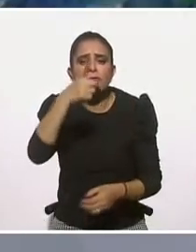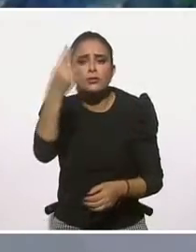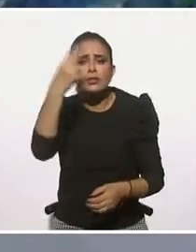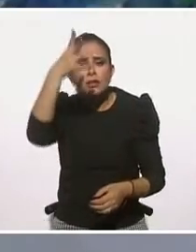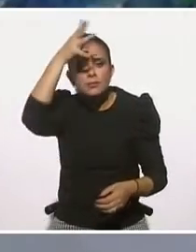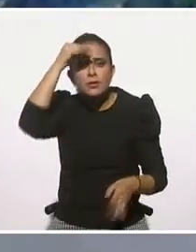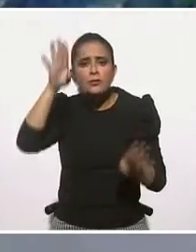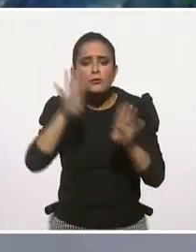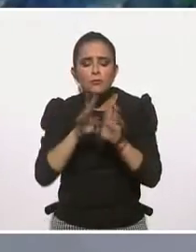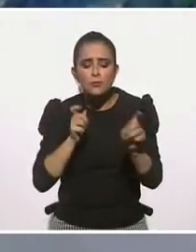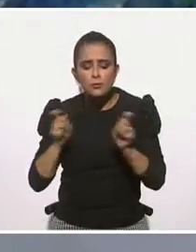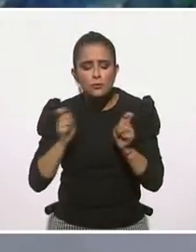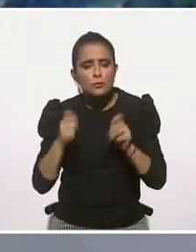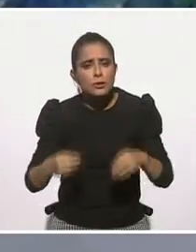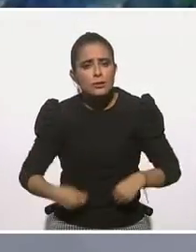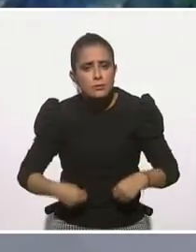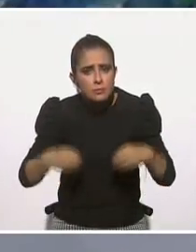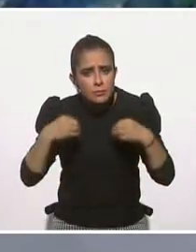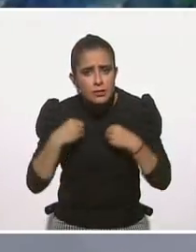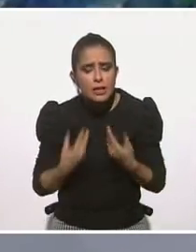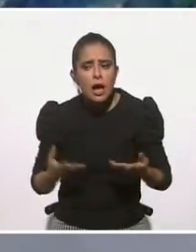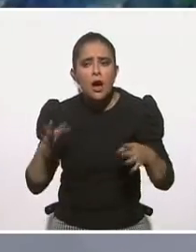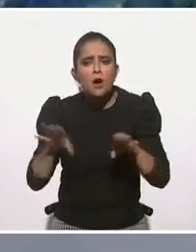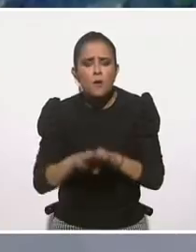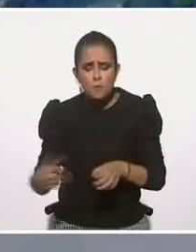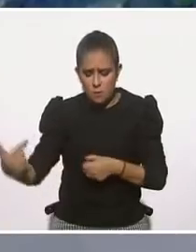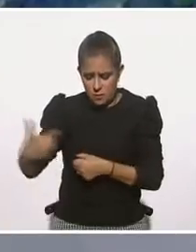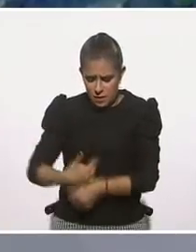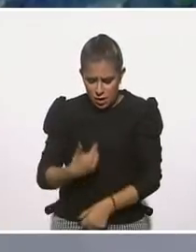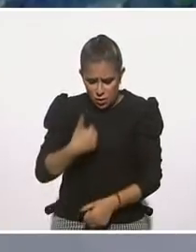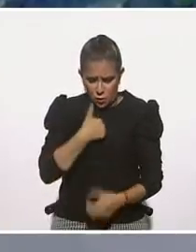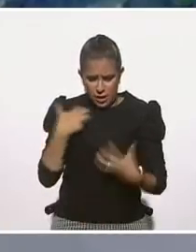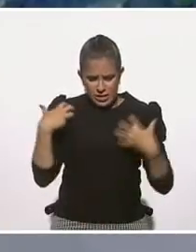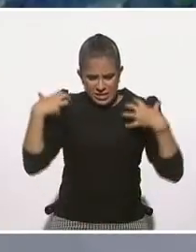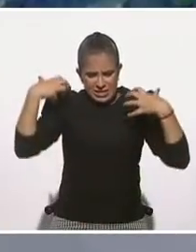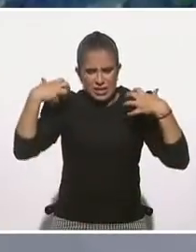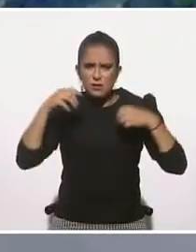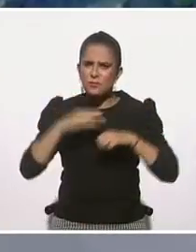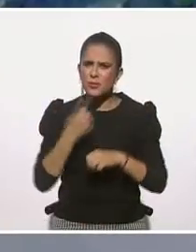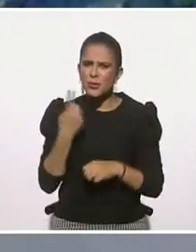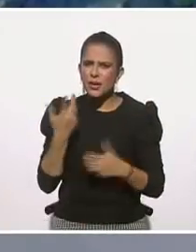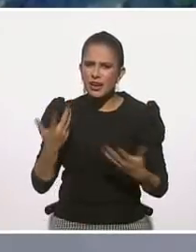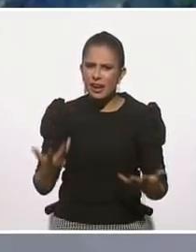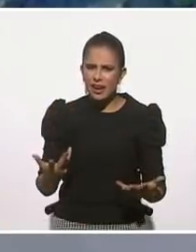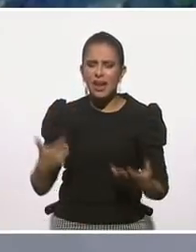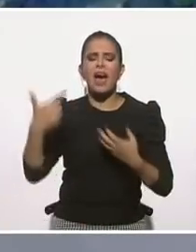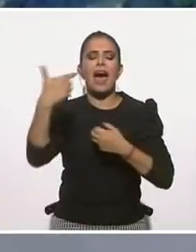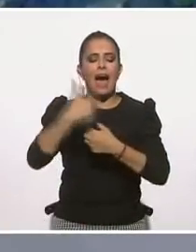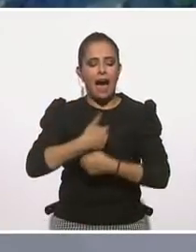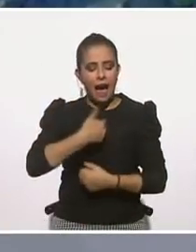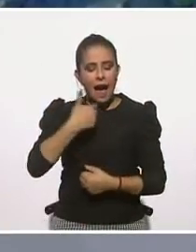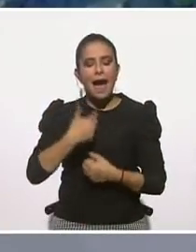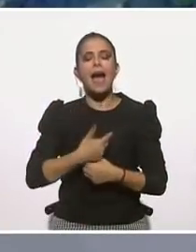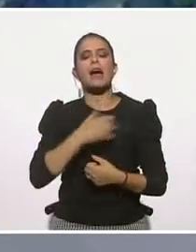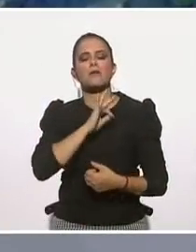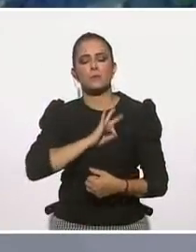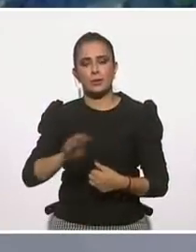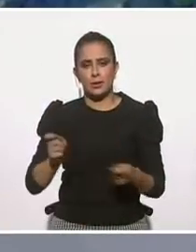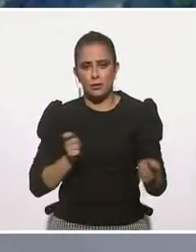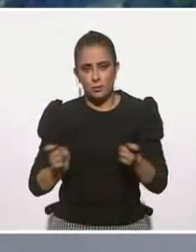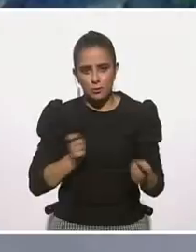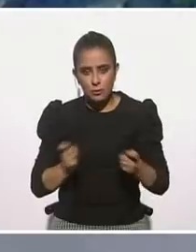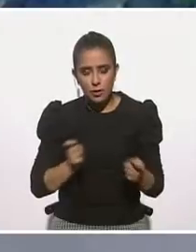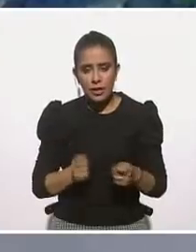Detectar cuáles son los detonadores del estrés, que porque también el estrés es un poco en este sentido como